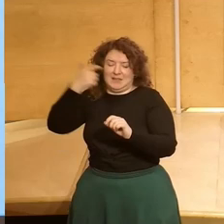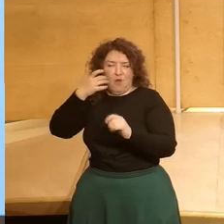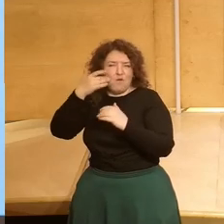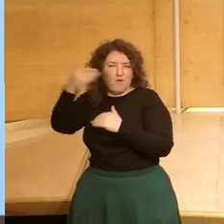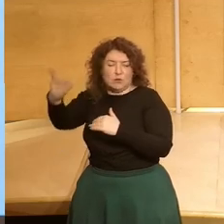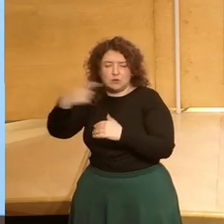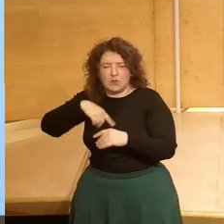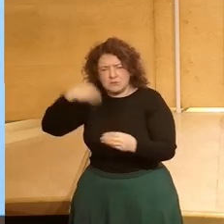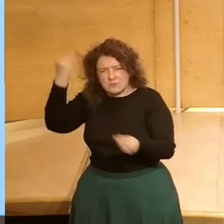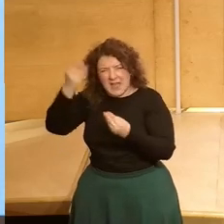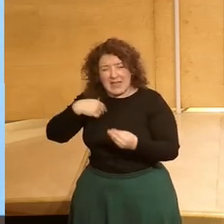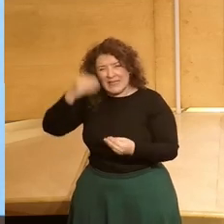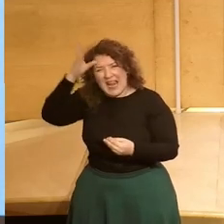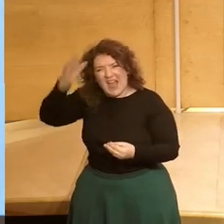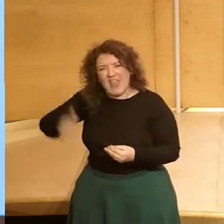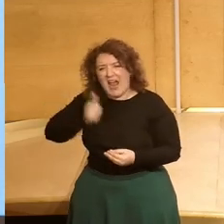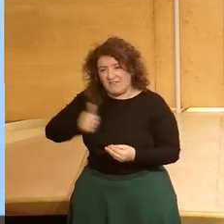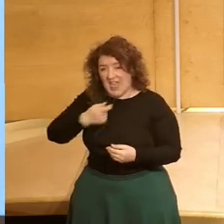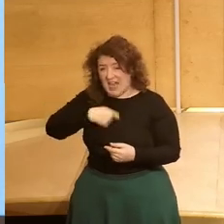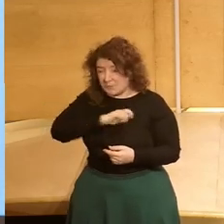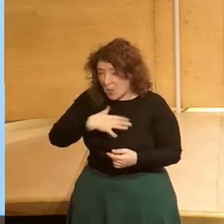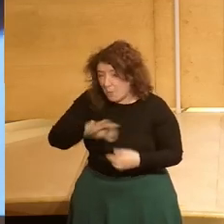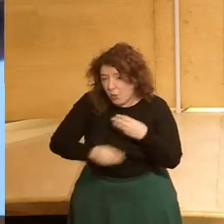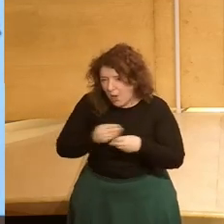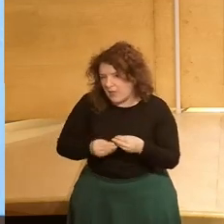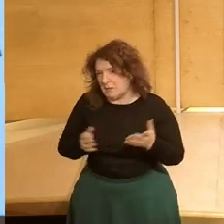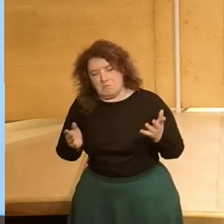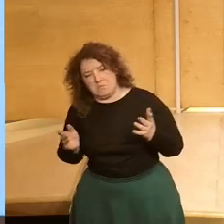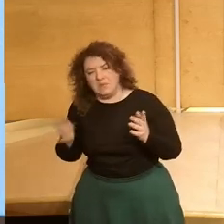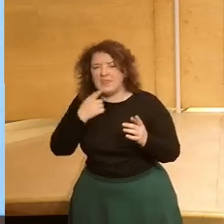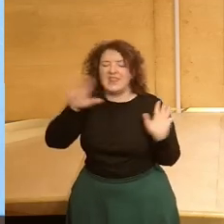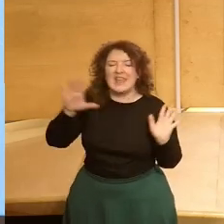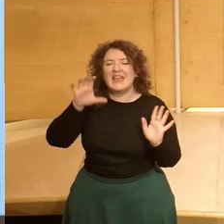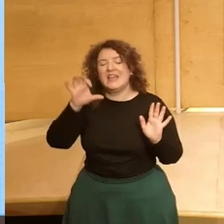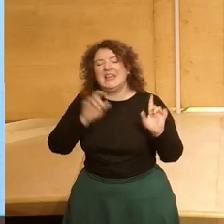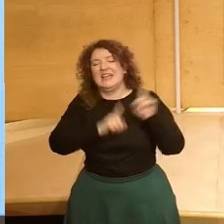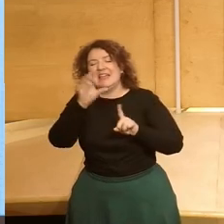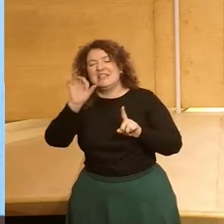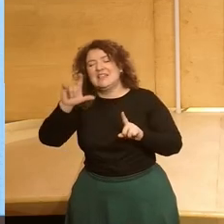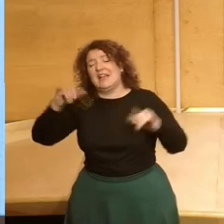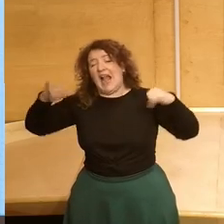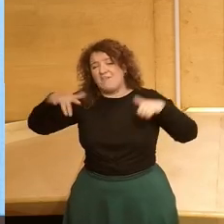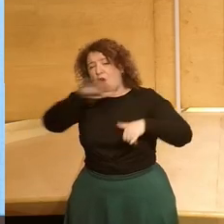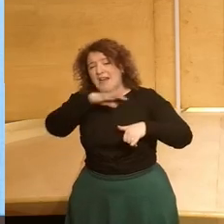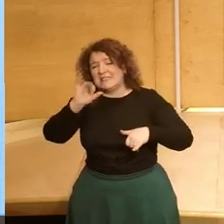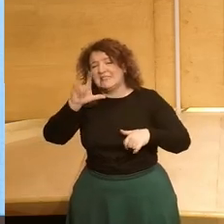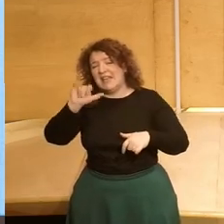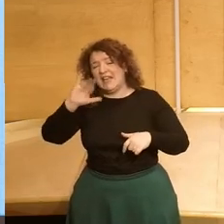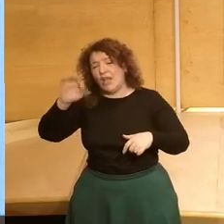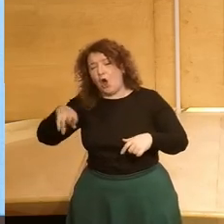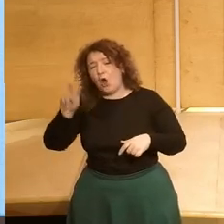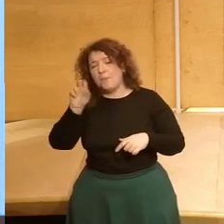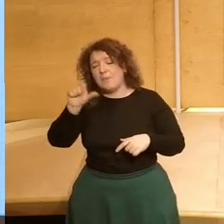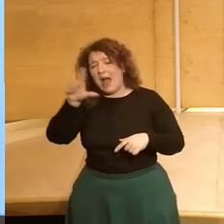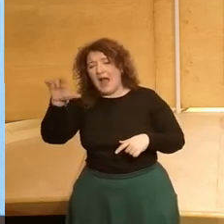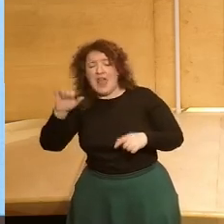hacer inteligencia artificial en España solo se hablaba de Silicon Valley no había tantos referentes no había